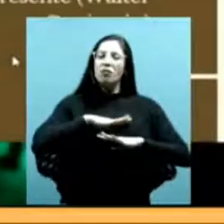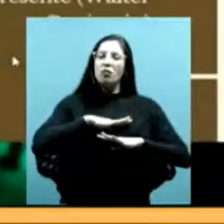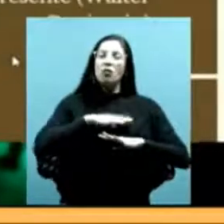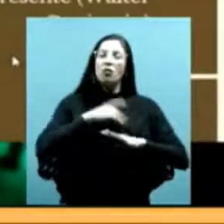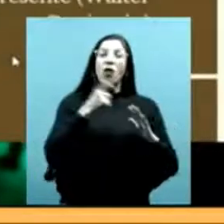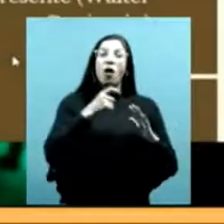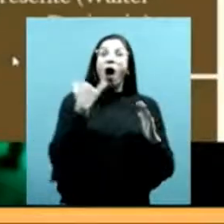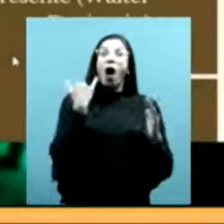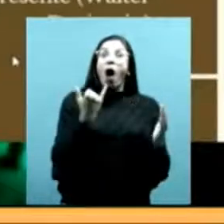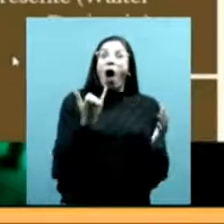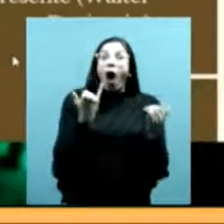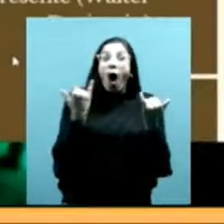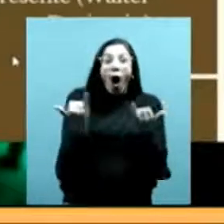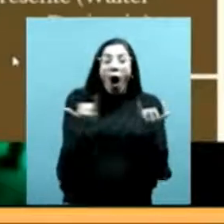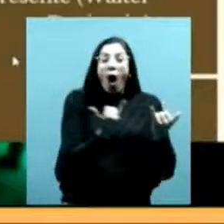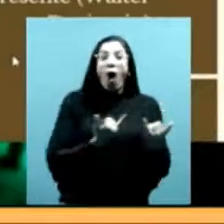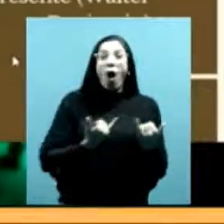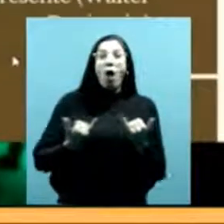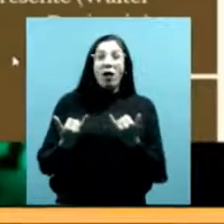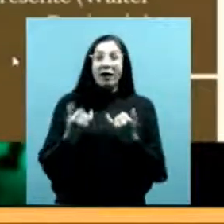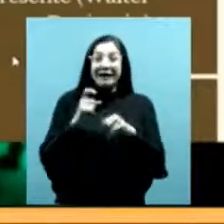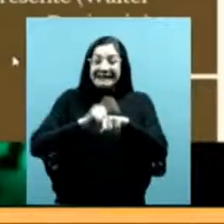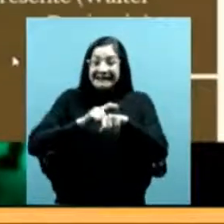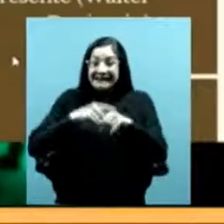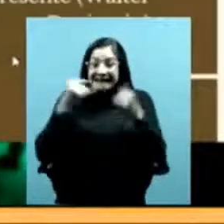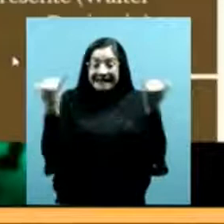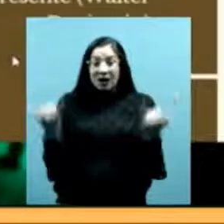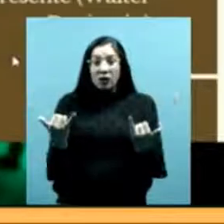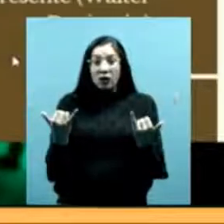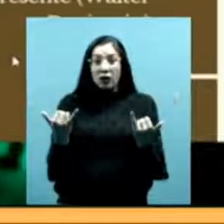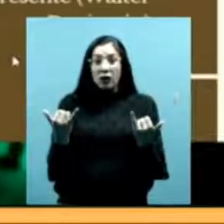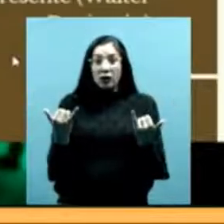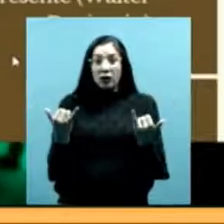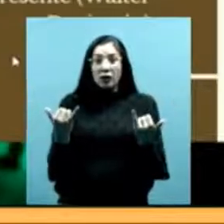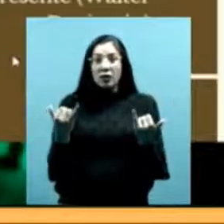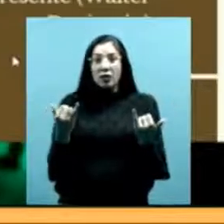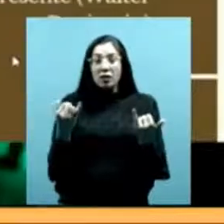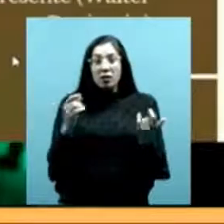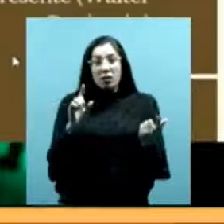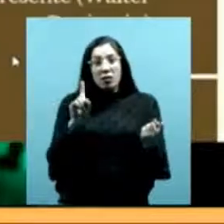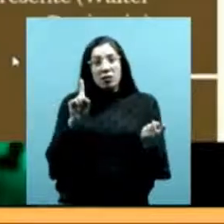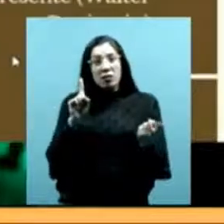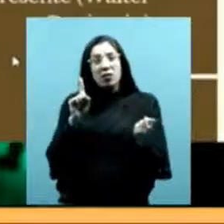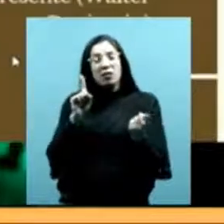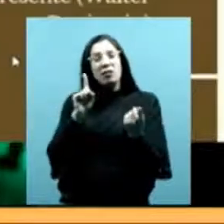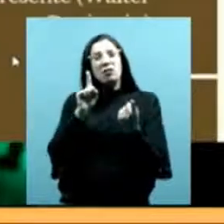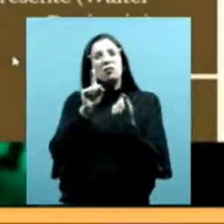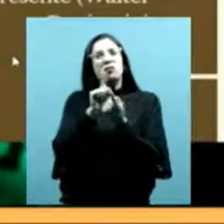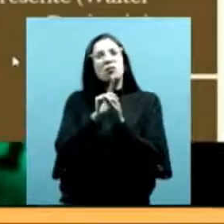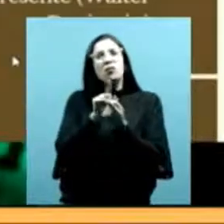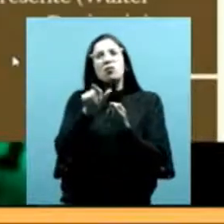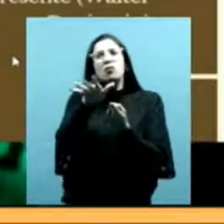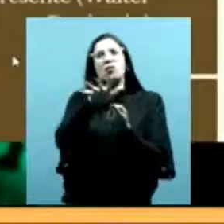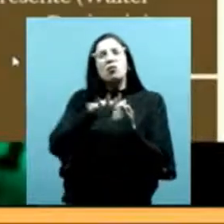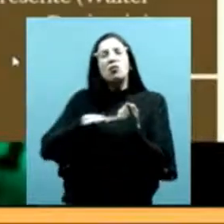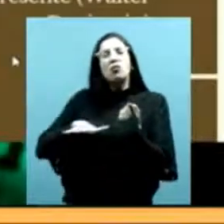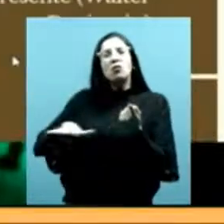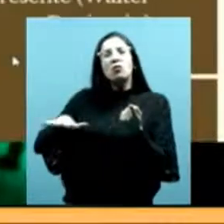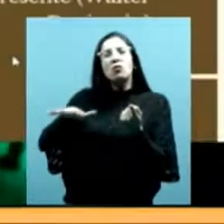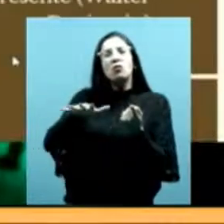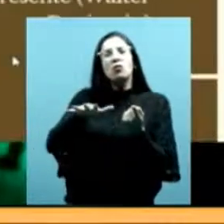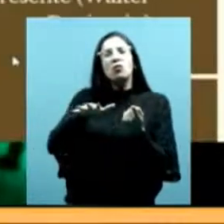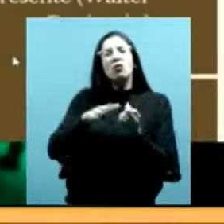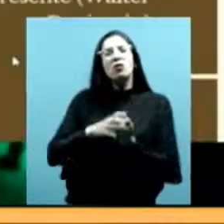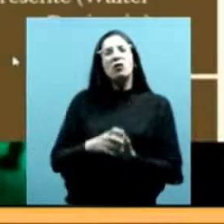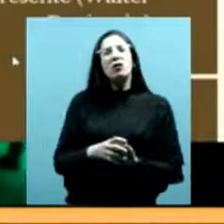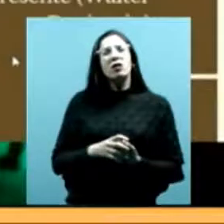día hoy actualmente en este momento se encuentra en litigio con una de esas terratenientes que separan el espacio porque hoy el poco territorio que tienen